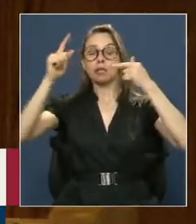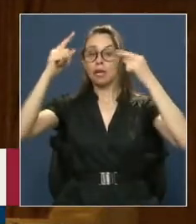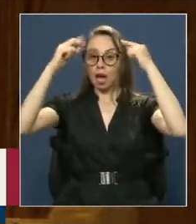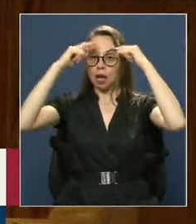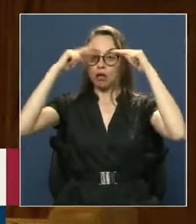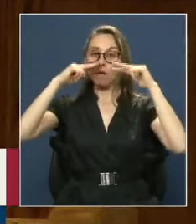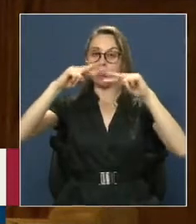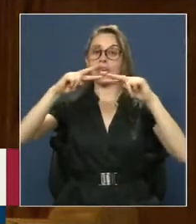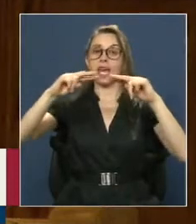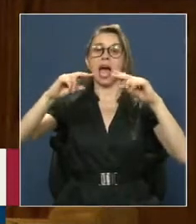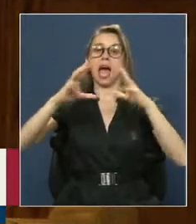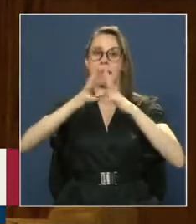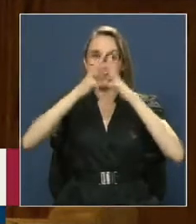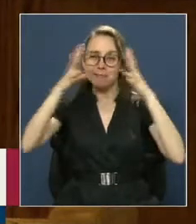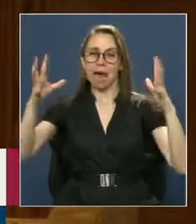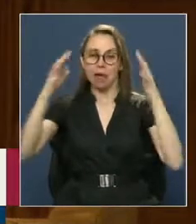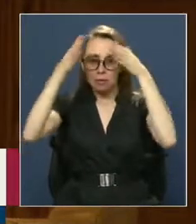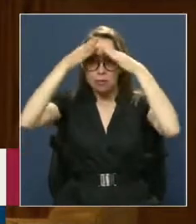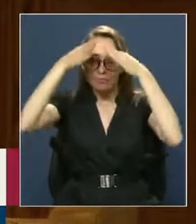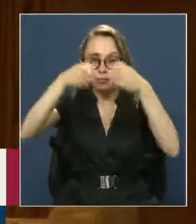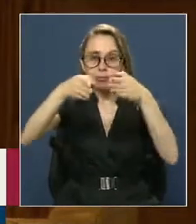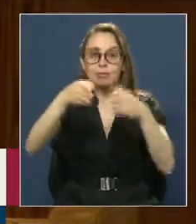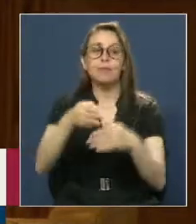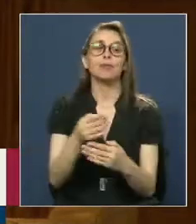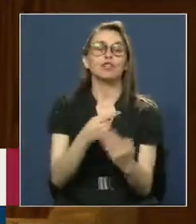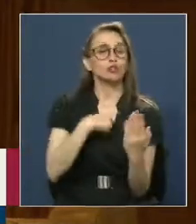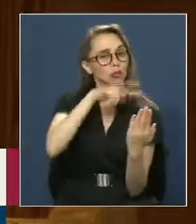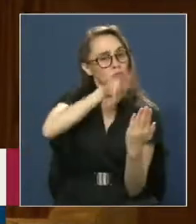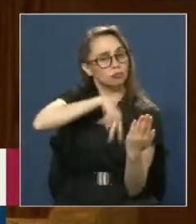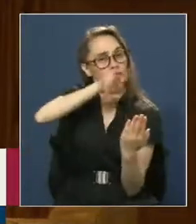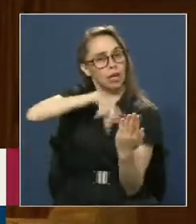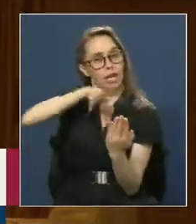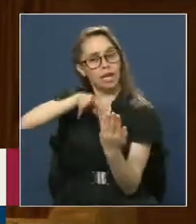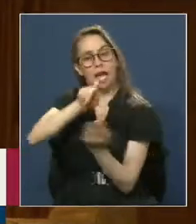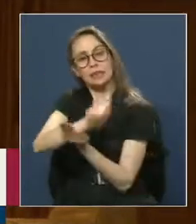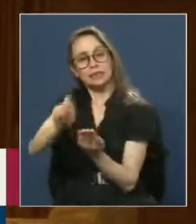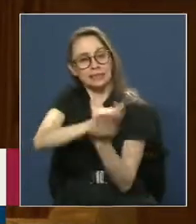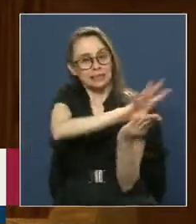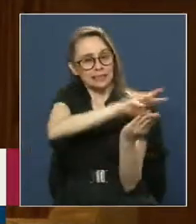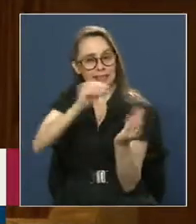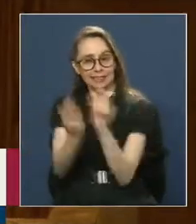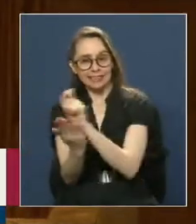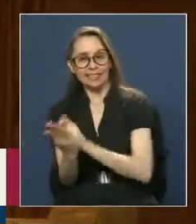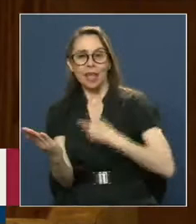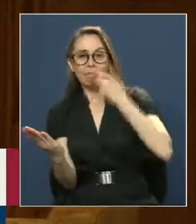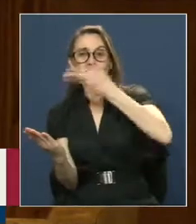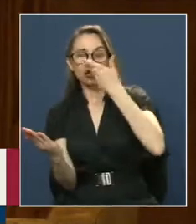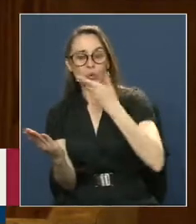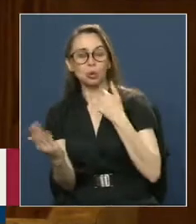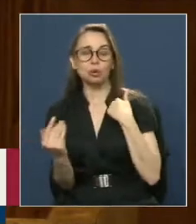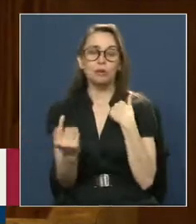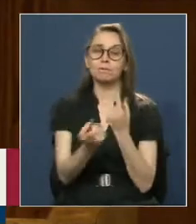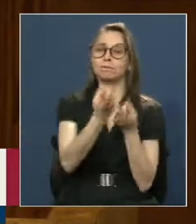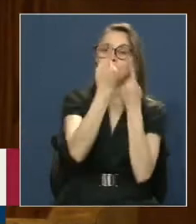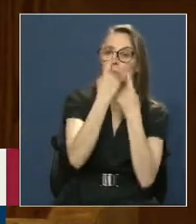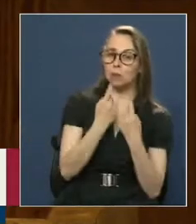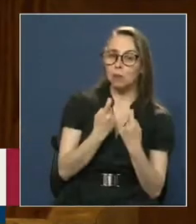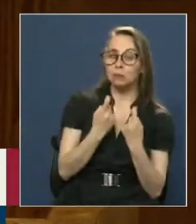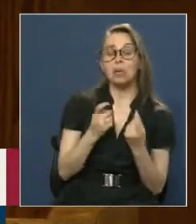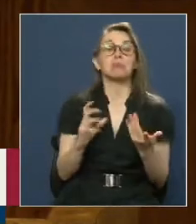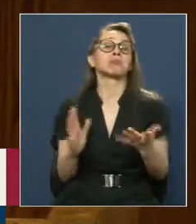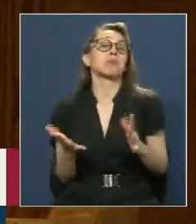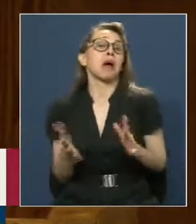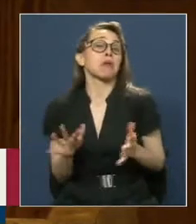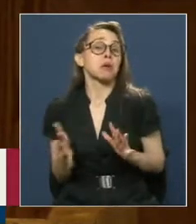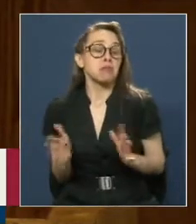Me preguntaba Mientras leíamos Y escribíamos Esto Tal vez